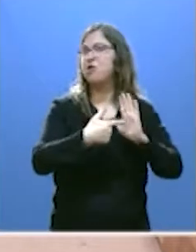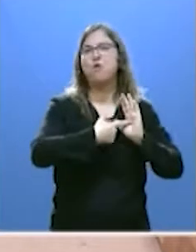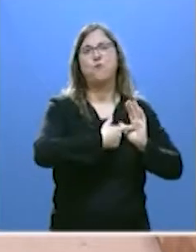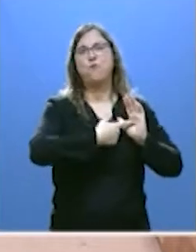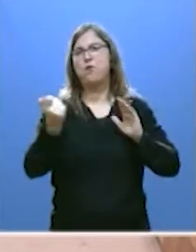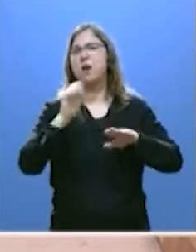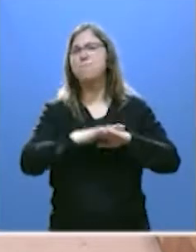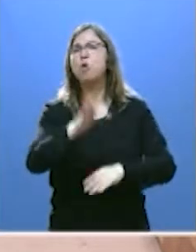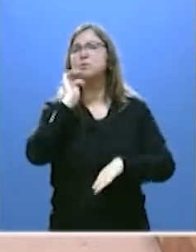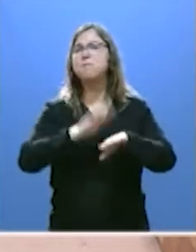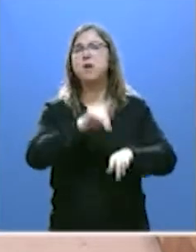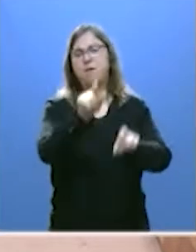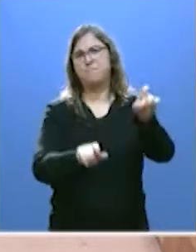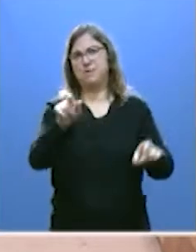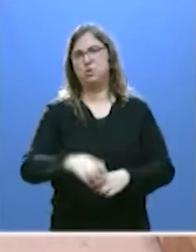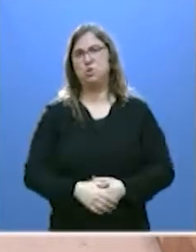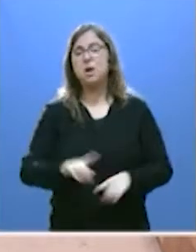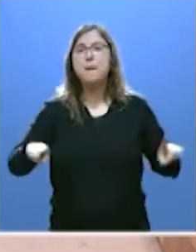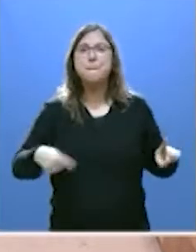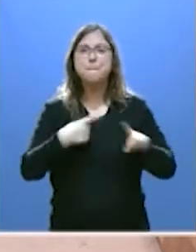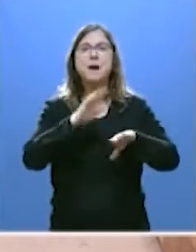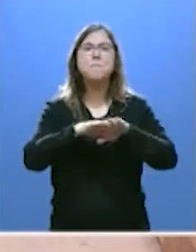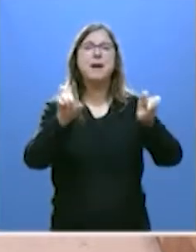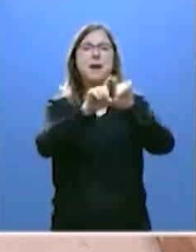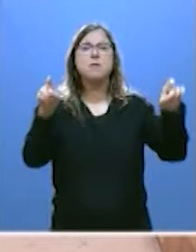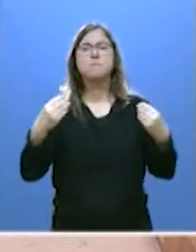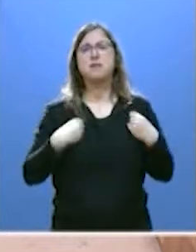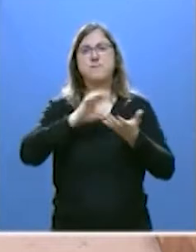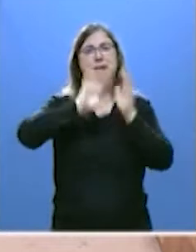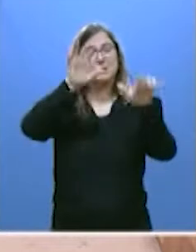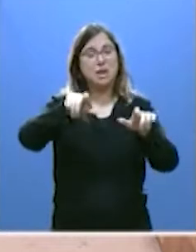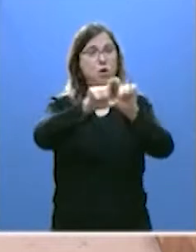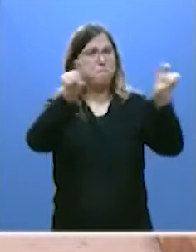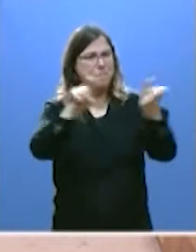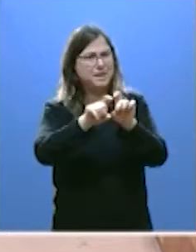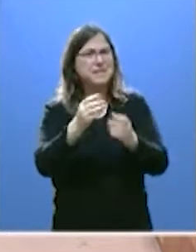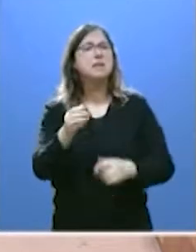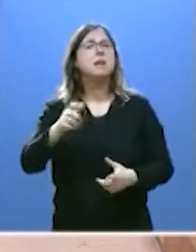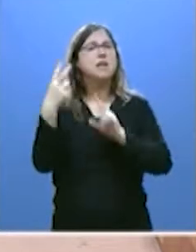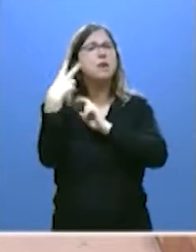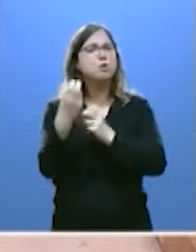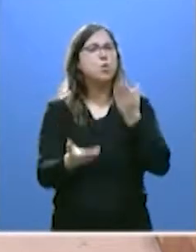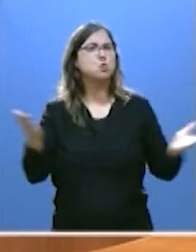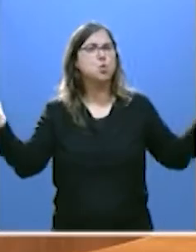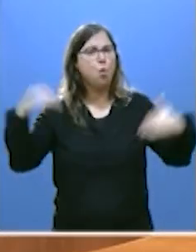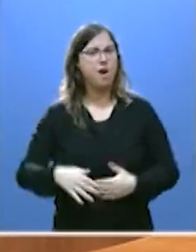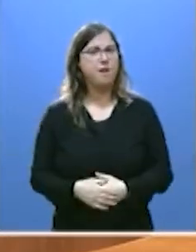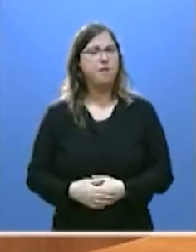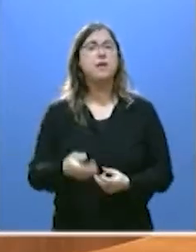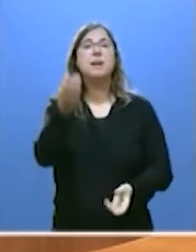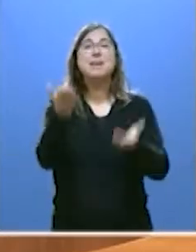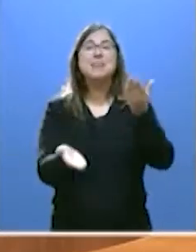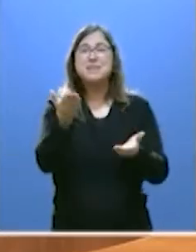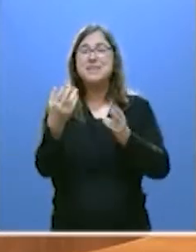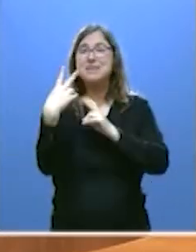porque es bueno para las personas y para las empresas de Castilla y León. Es un impuesto injusto y es un